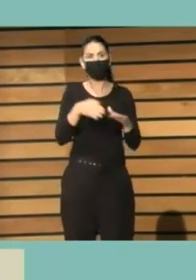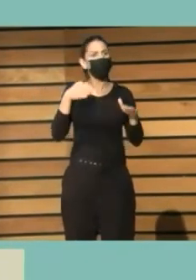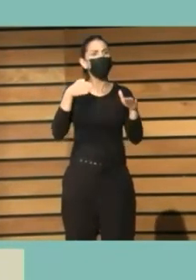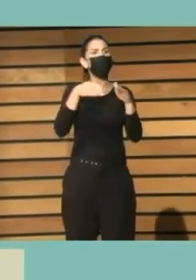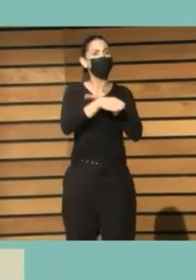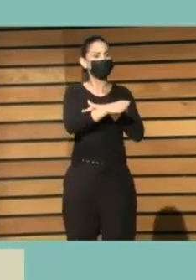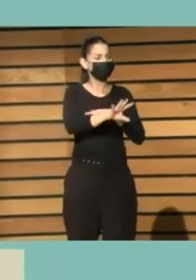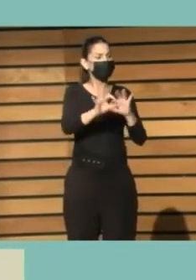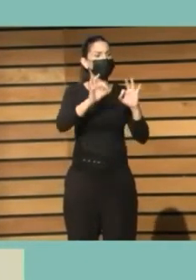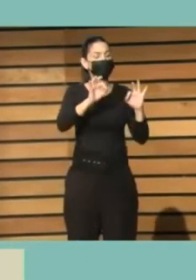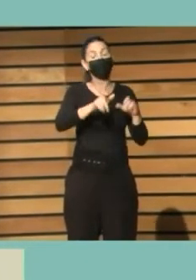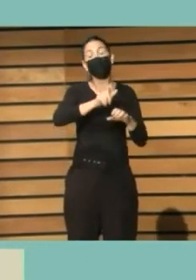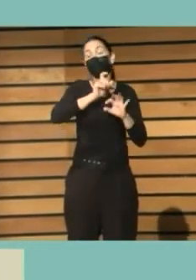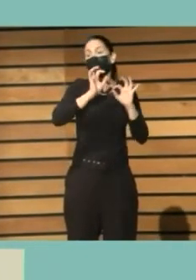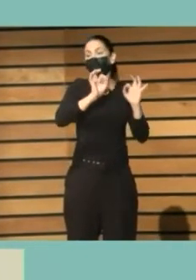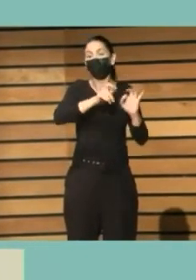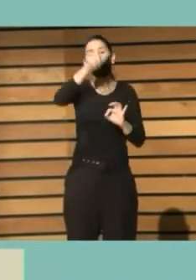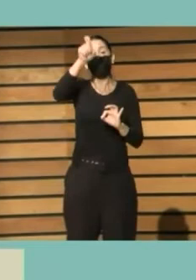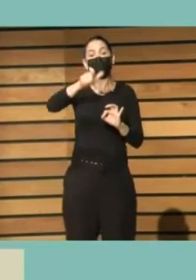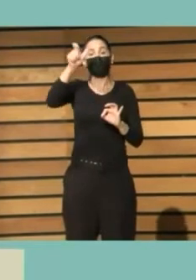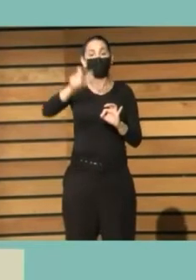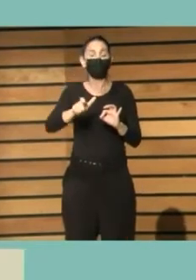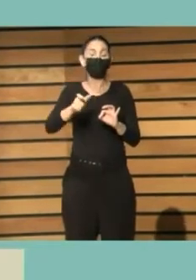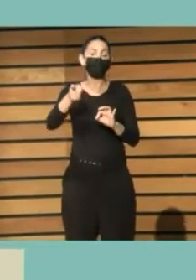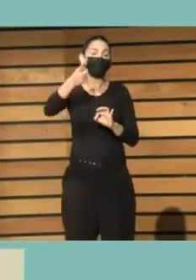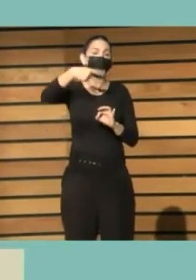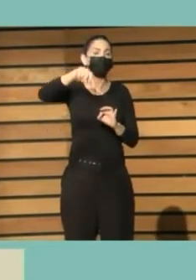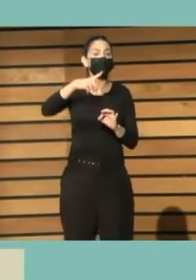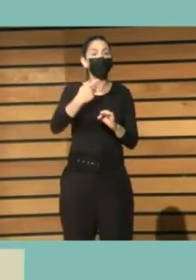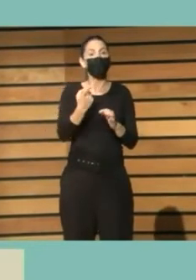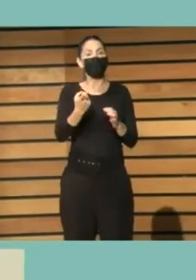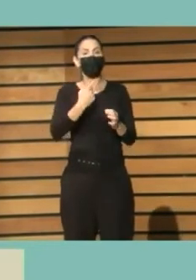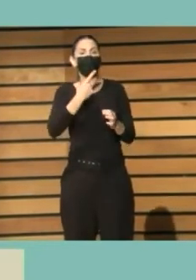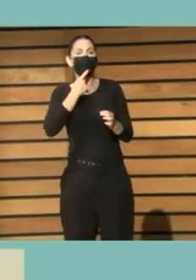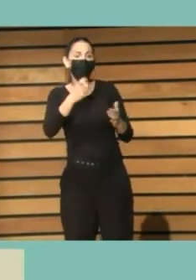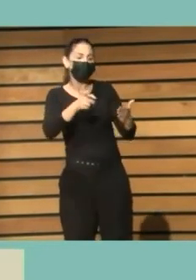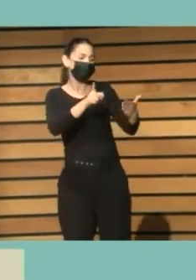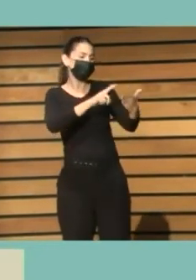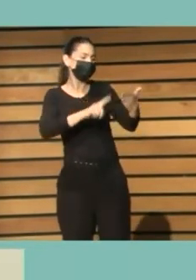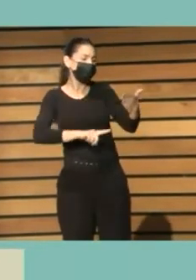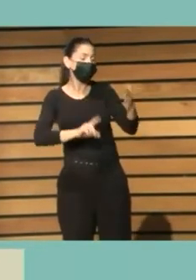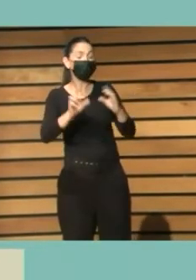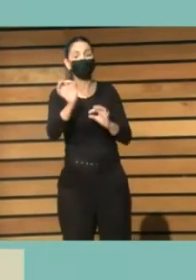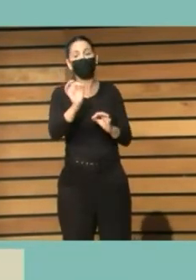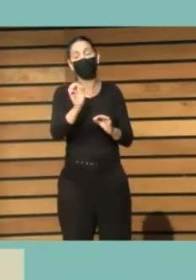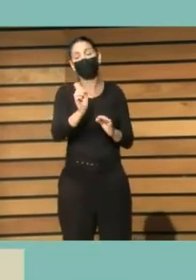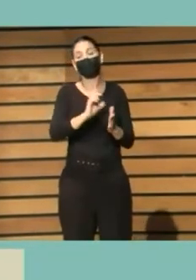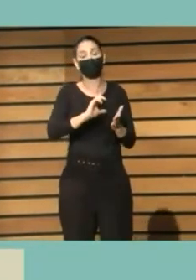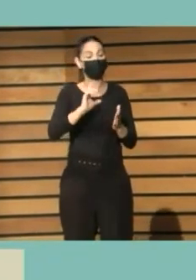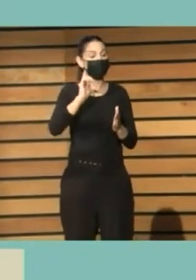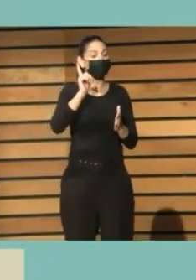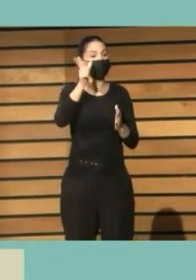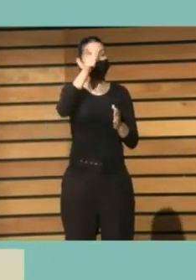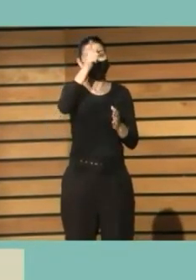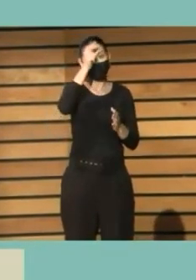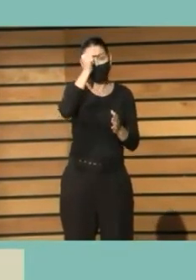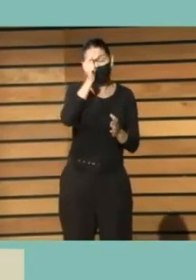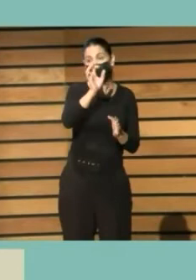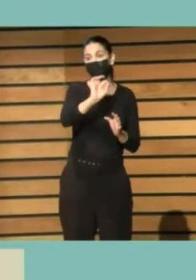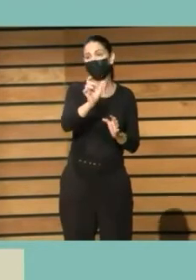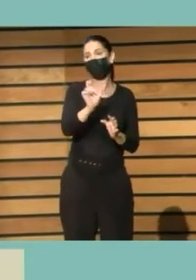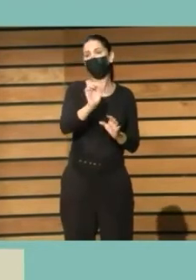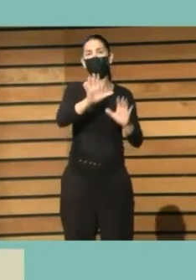dirigida especialmente a personas con dificultades lectoras permanentes con discapacidad intelectual personas con trastornos del